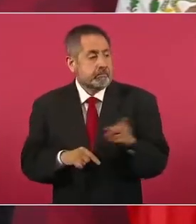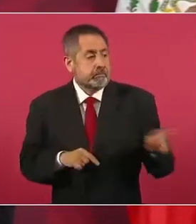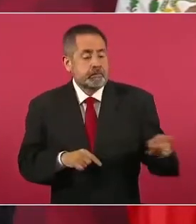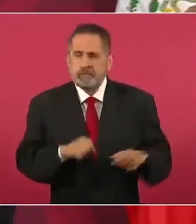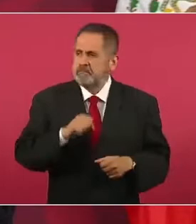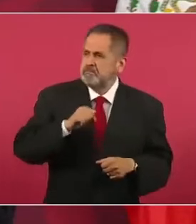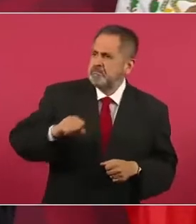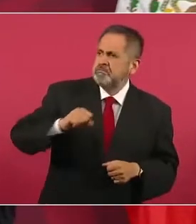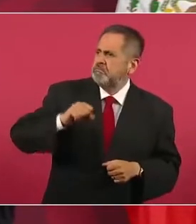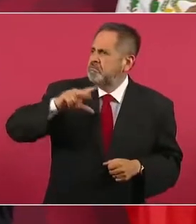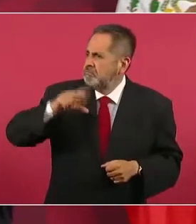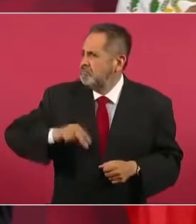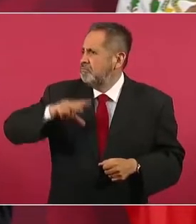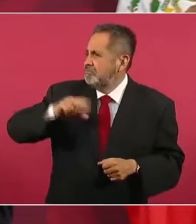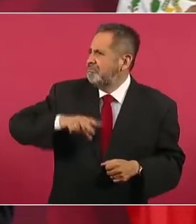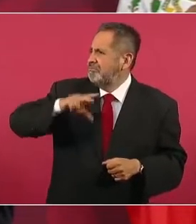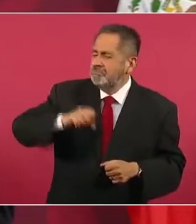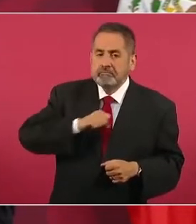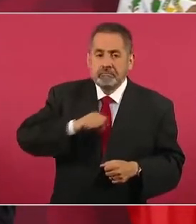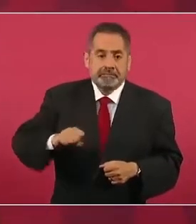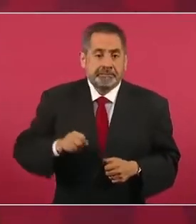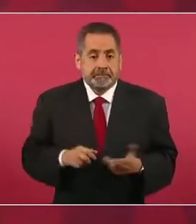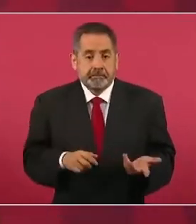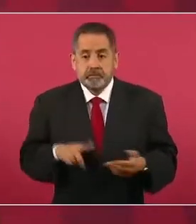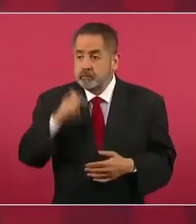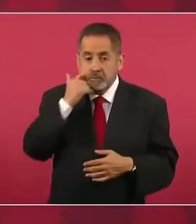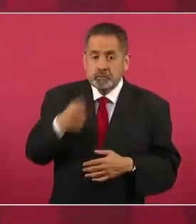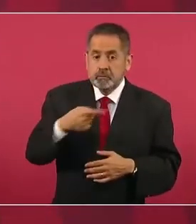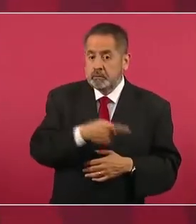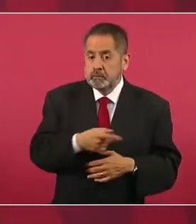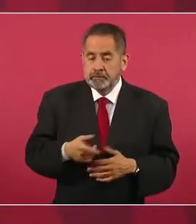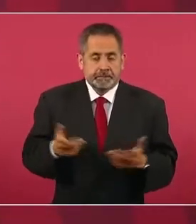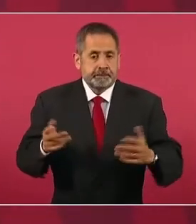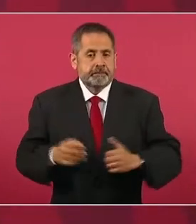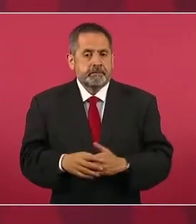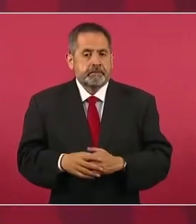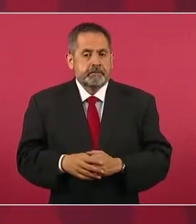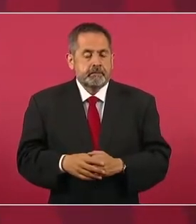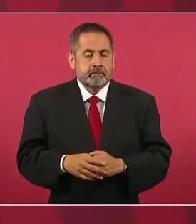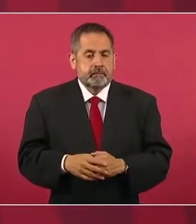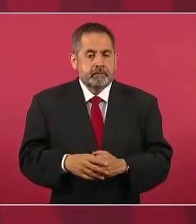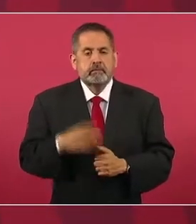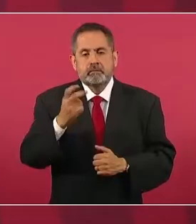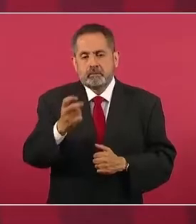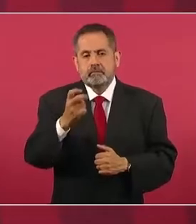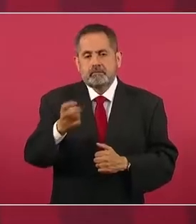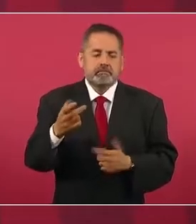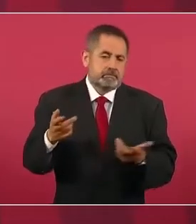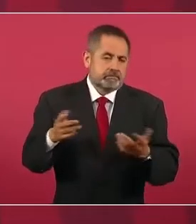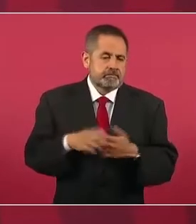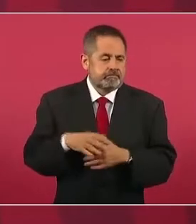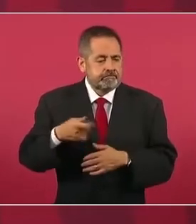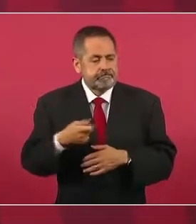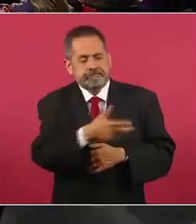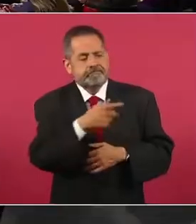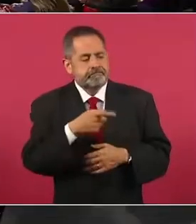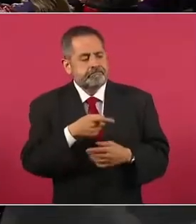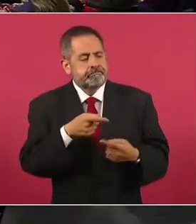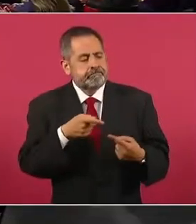resisten, se oponen y por eso se les denomina